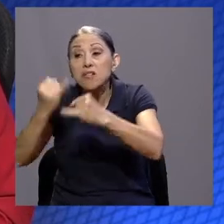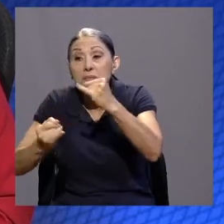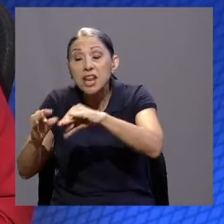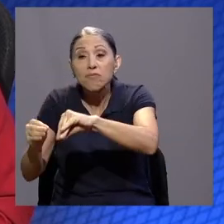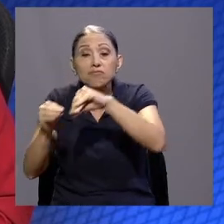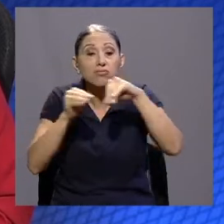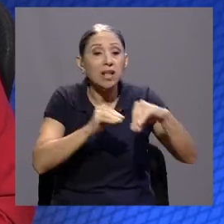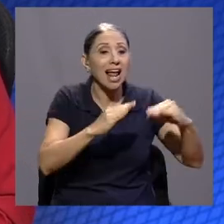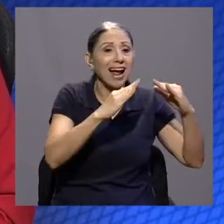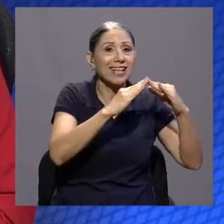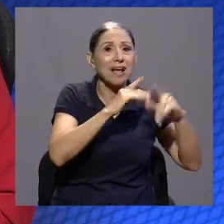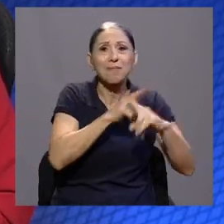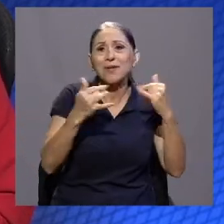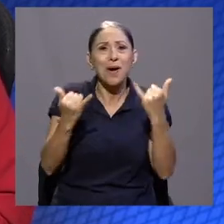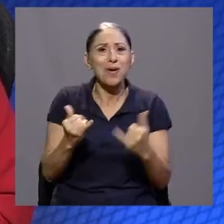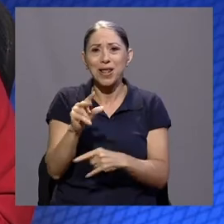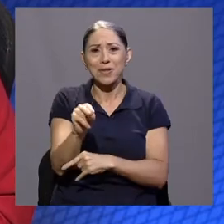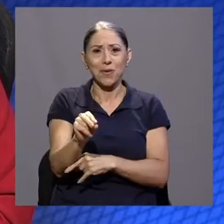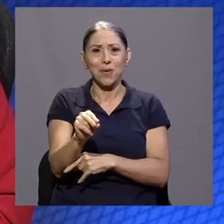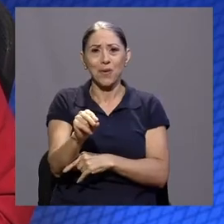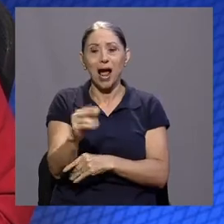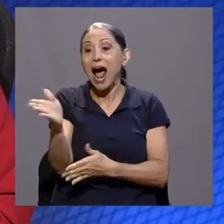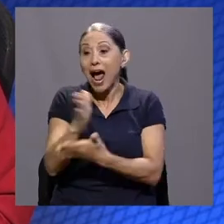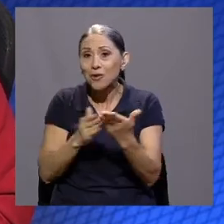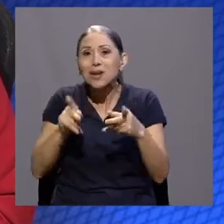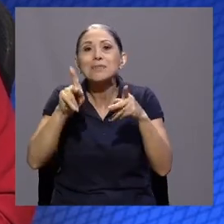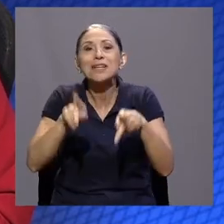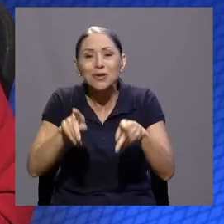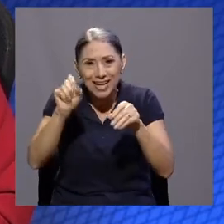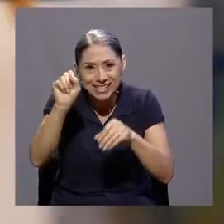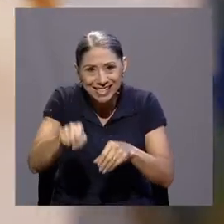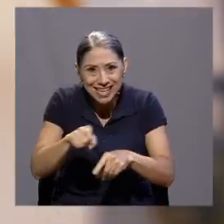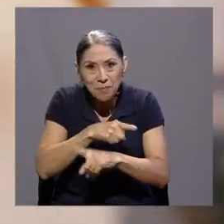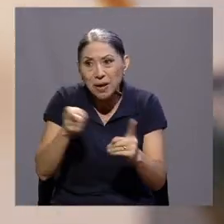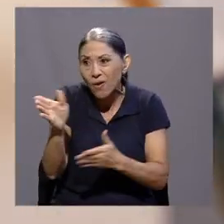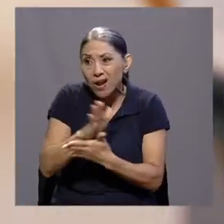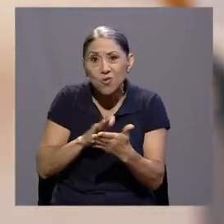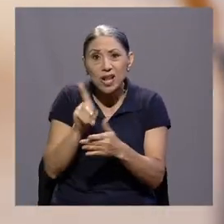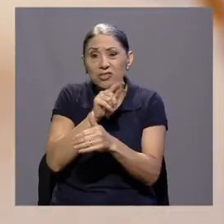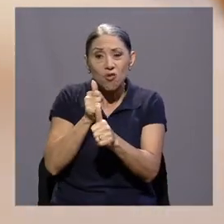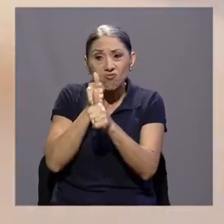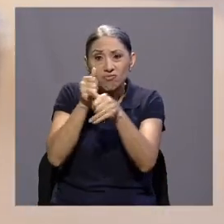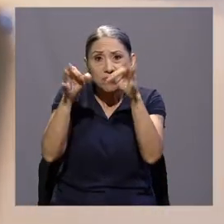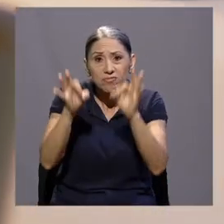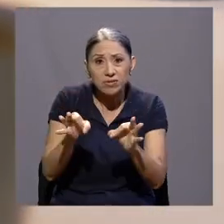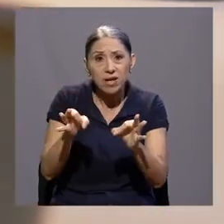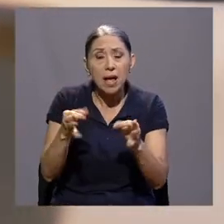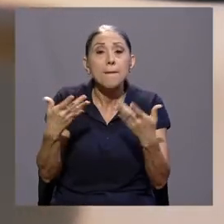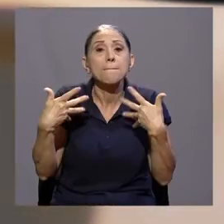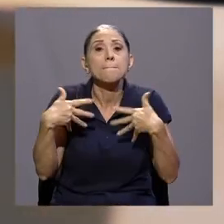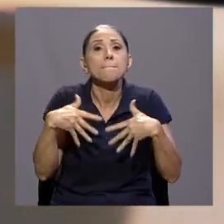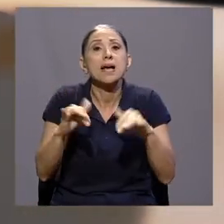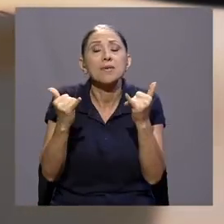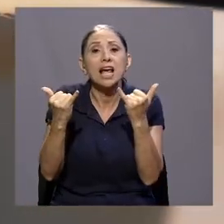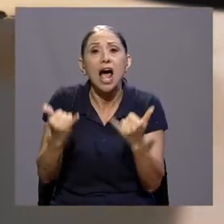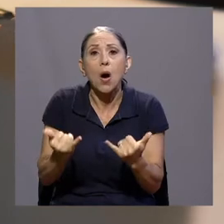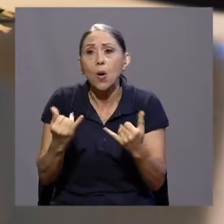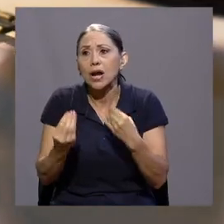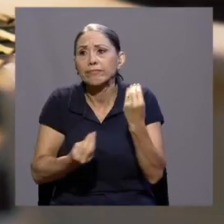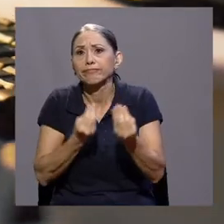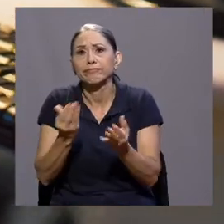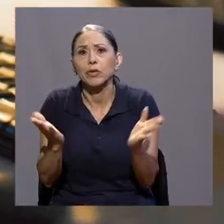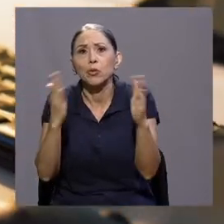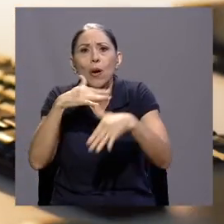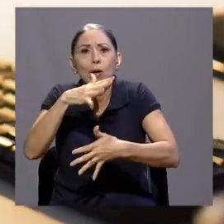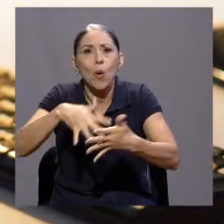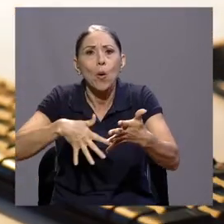Ya no se tiene, y hay quienes sí lo tienen, pero no todas las personas lo tienen tan estricto. Hay quienes más bien su alimentación es mayor, porque no tienen su horario de